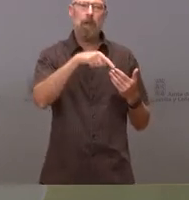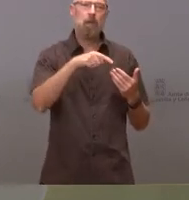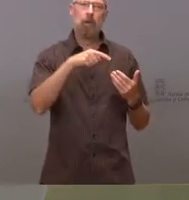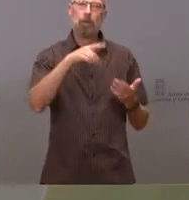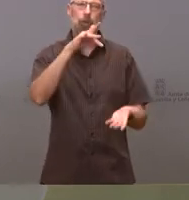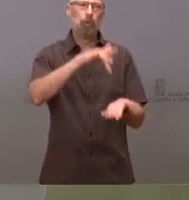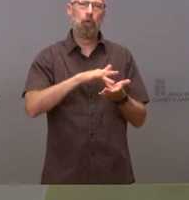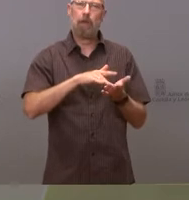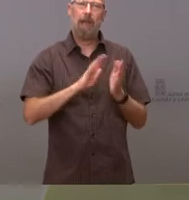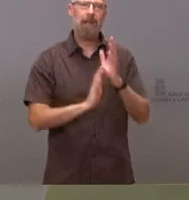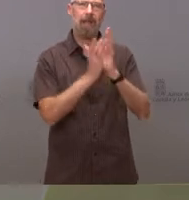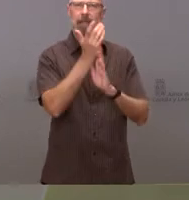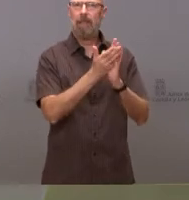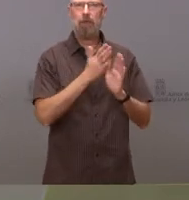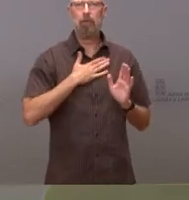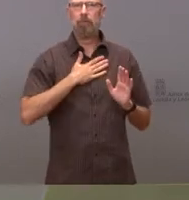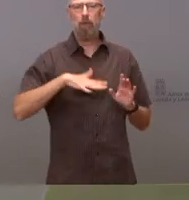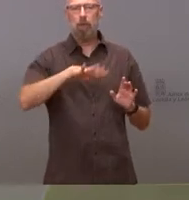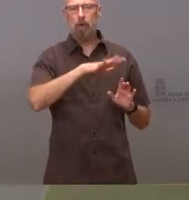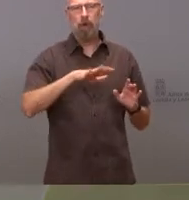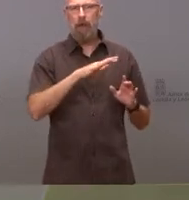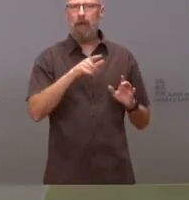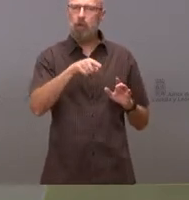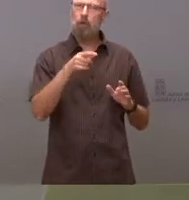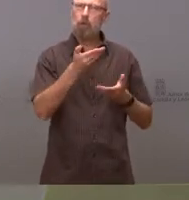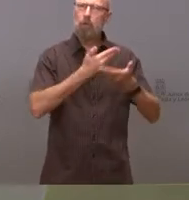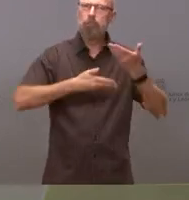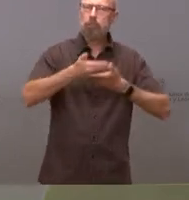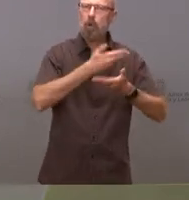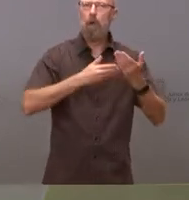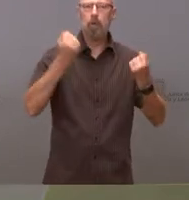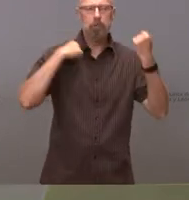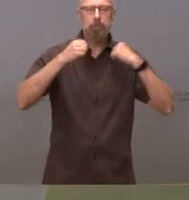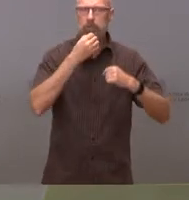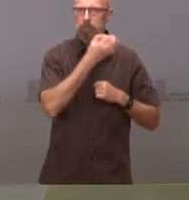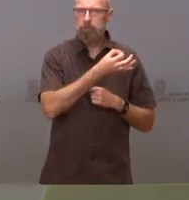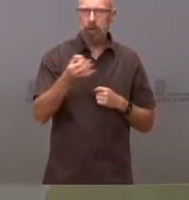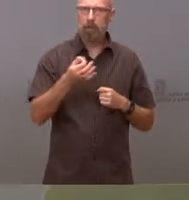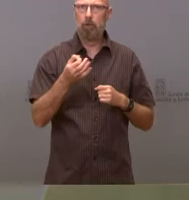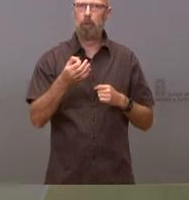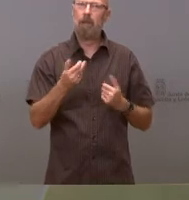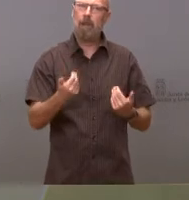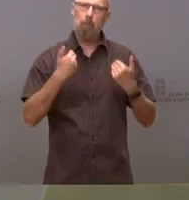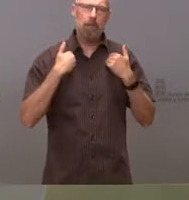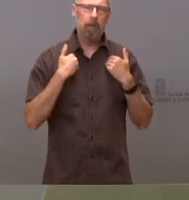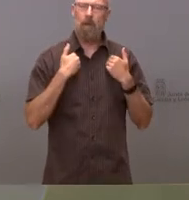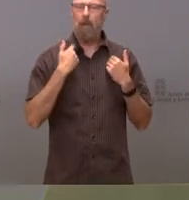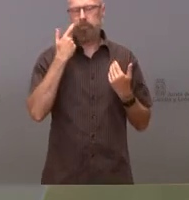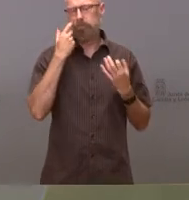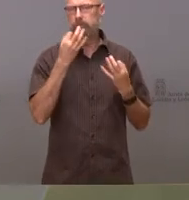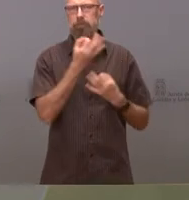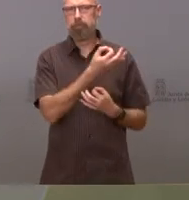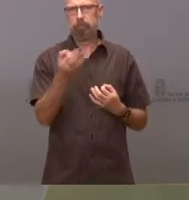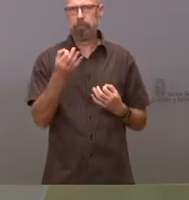esta naturaleza y que han tenido un comportamiento de colaboración en las labores de extinción y, por supuesto, de responsabilidad en todas las labores